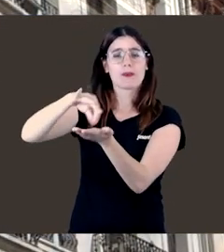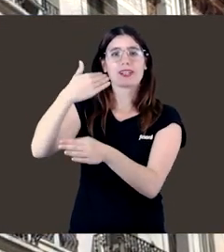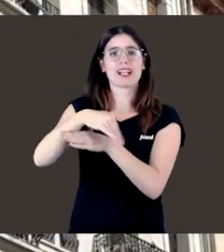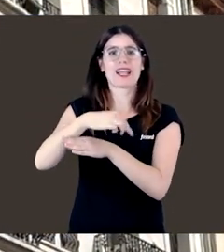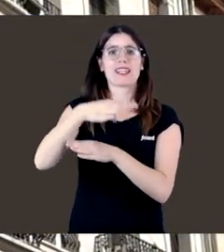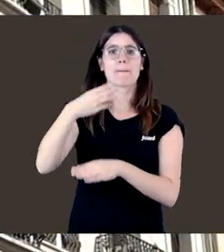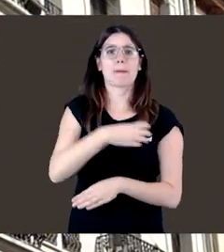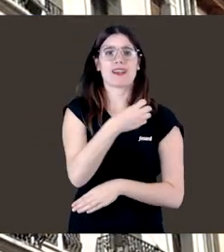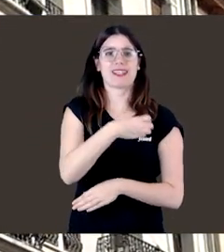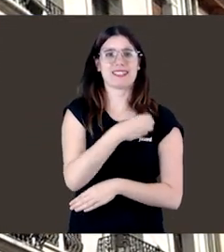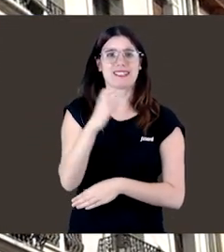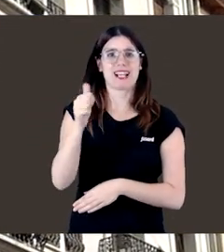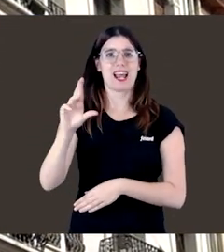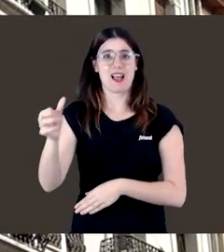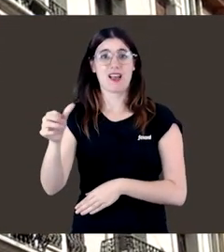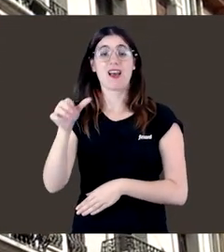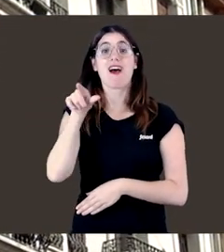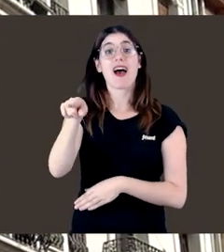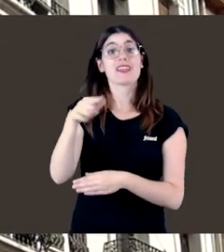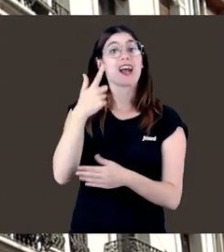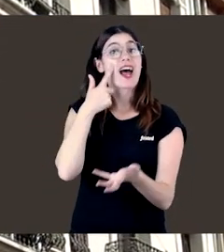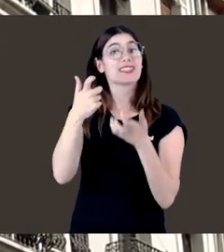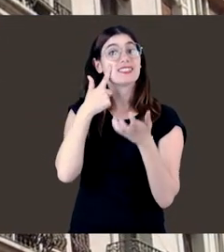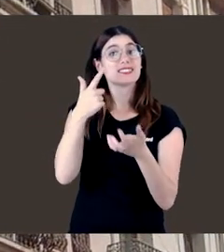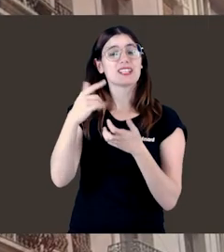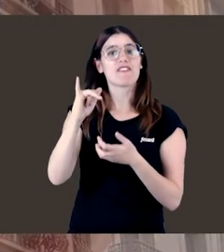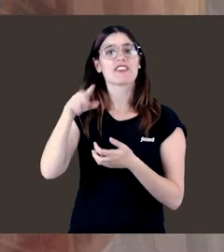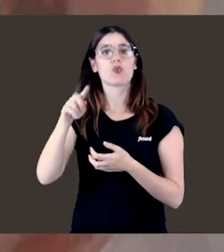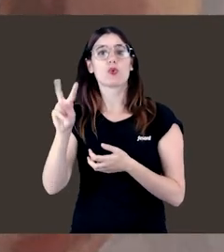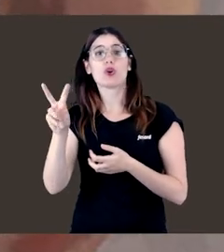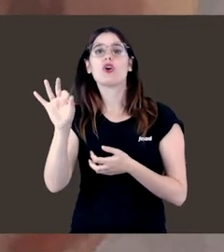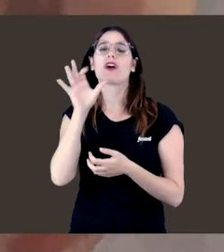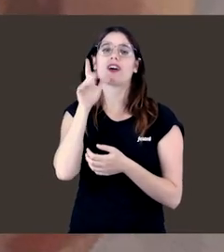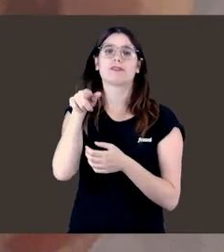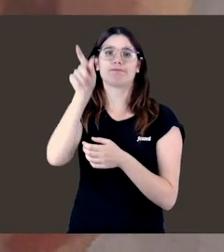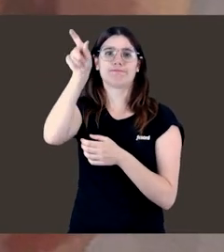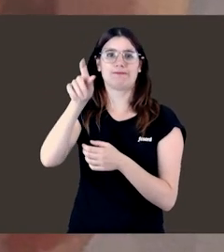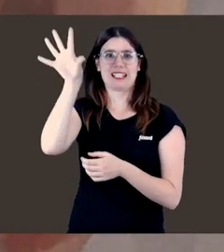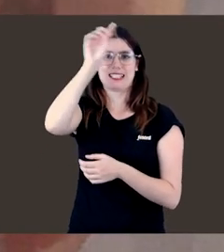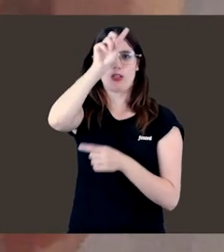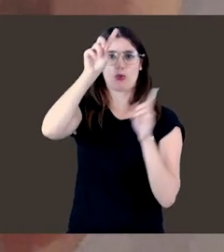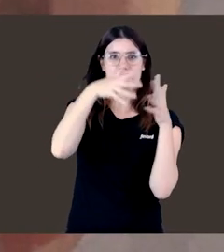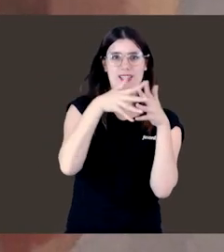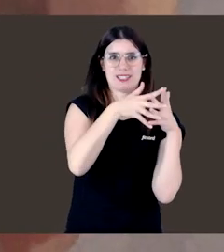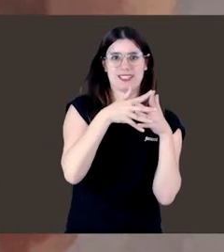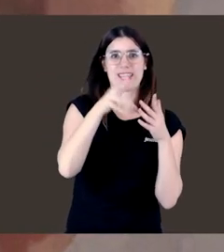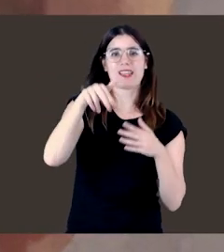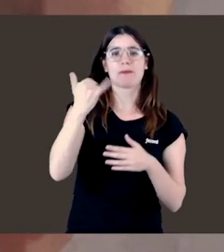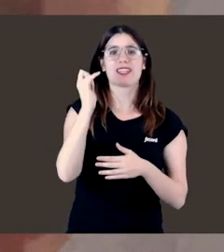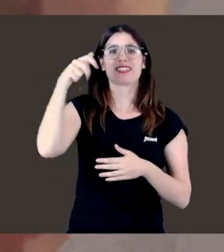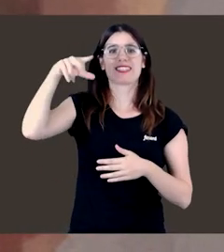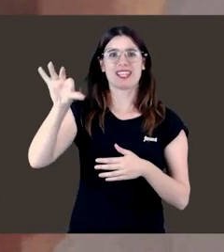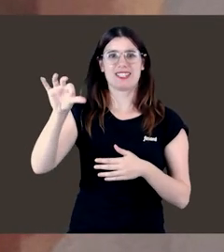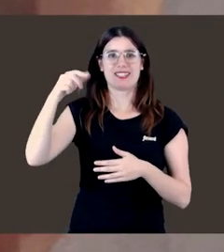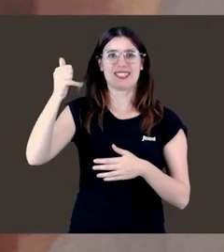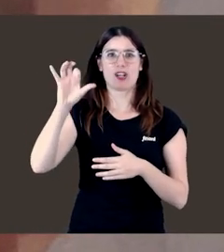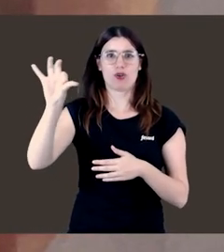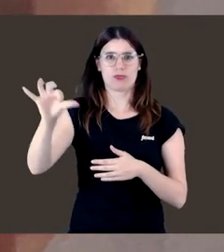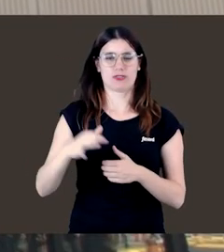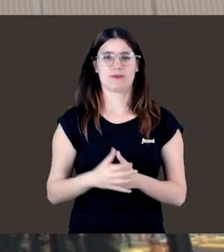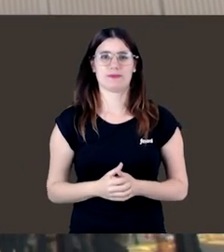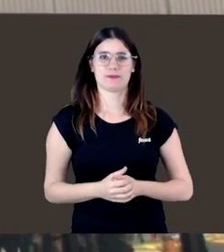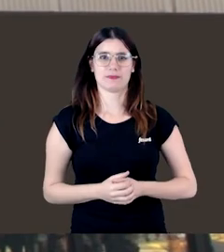lugar elegido ha sido la calle Marqués de Caro, donde el artista Giuro ha rendido homenaje al urbanista estadounidense Jane Jacobs.